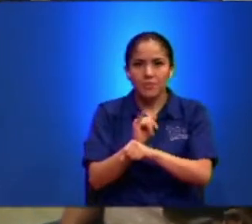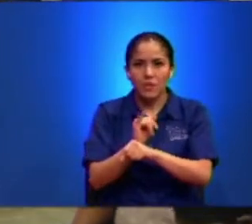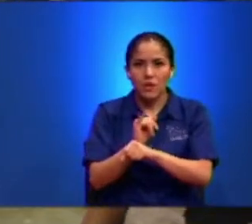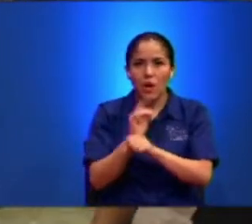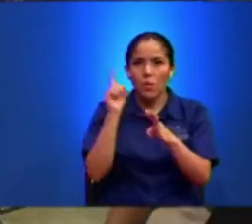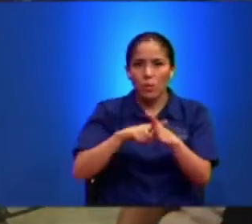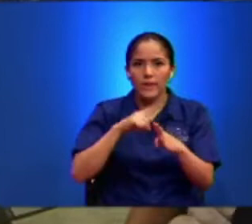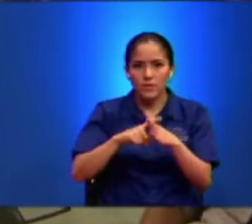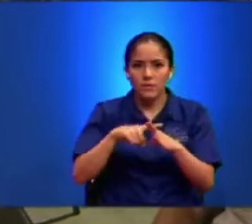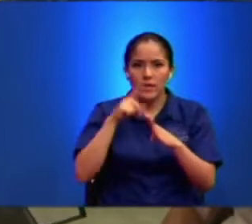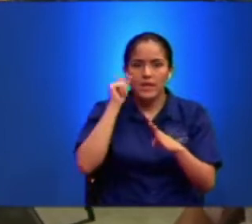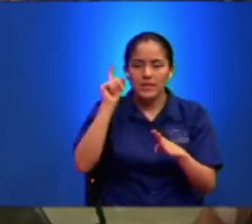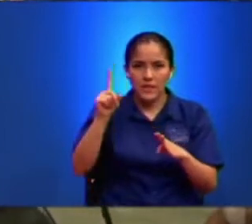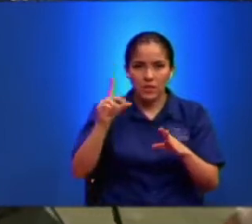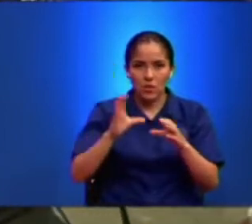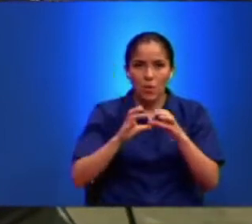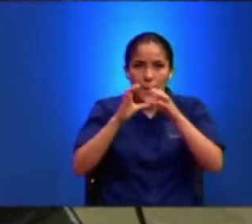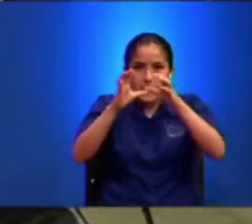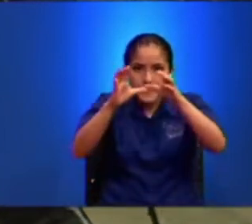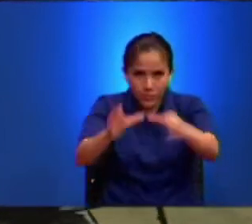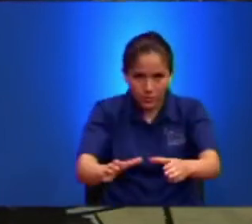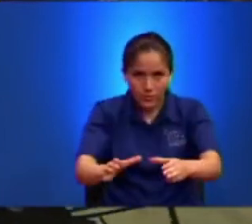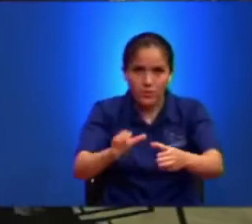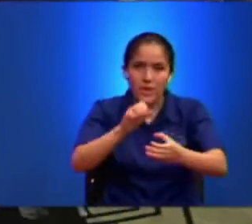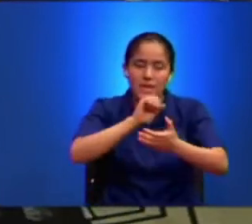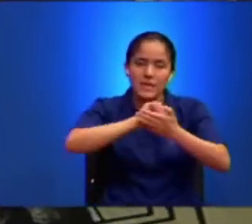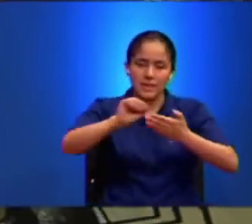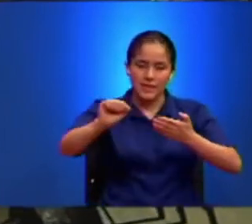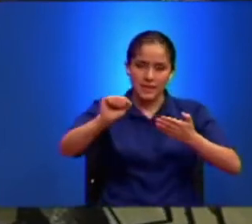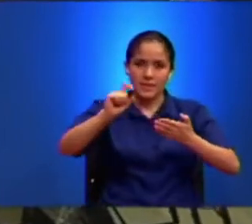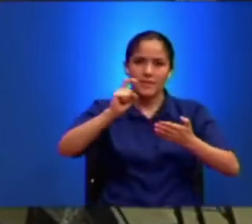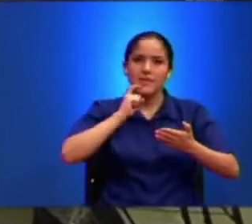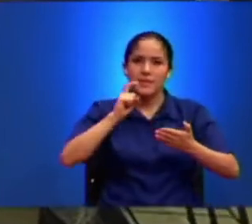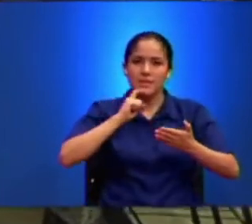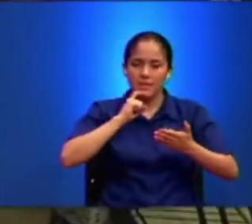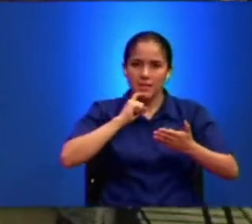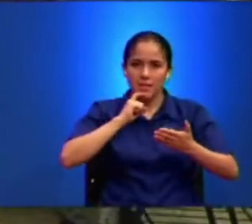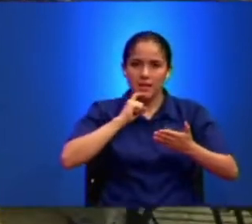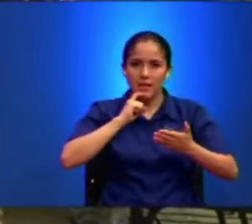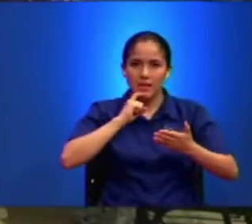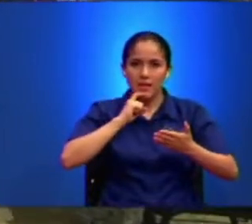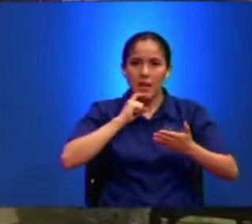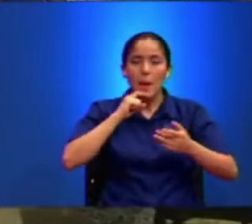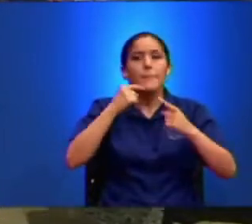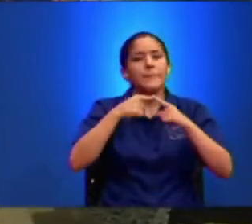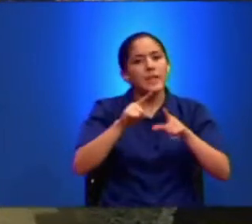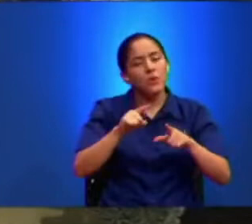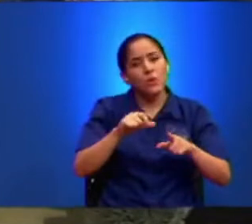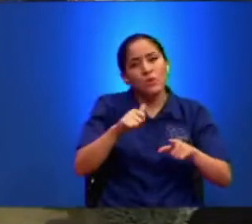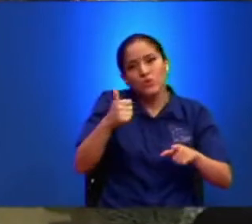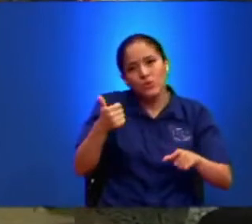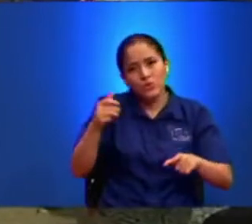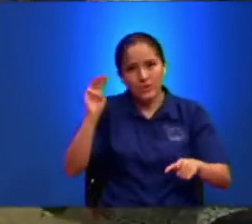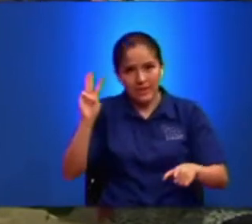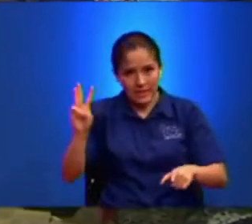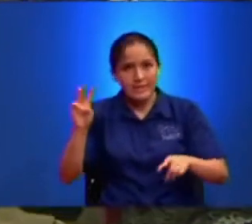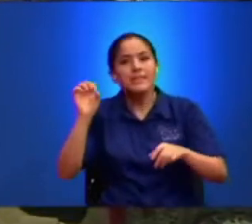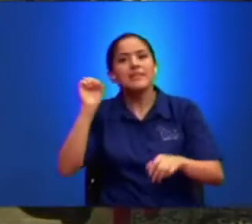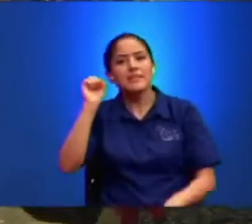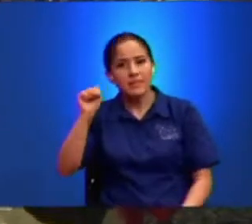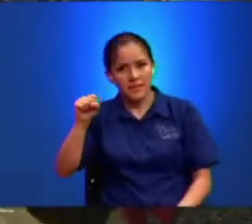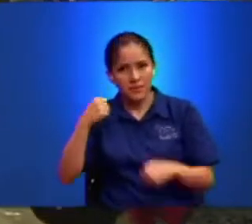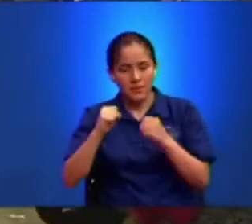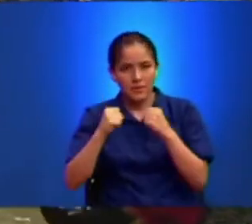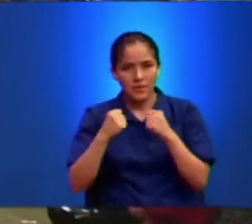Instituyó La Cena En Vez De La Pascua Pero Los Otros Tres Si Lo Hicieron Entonces